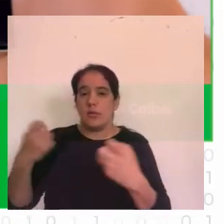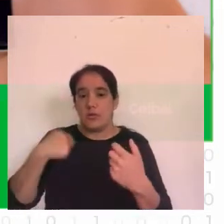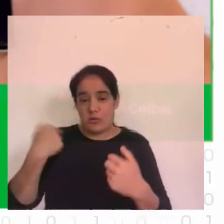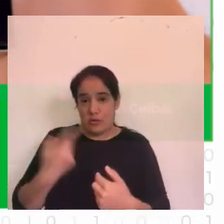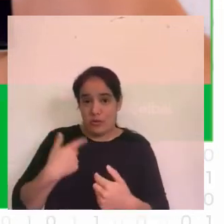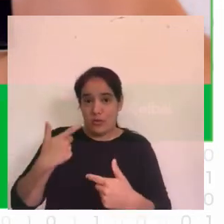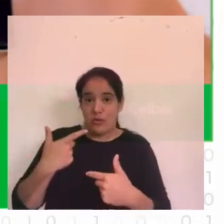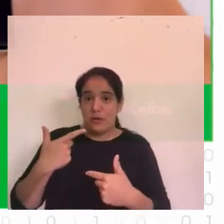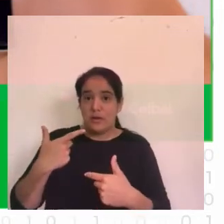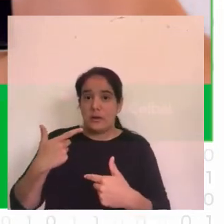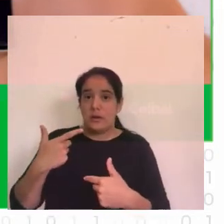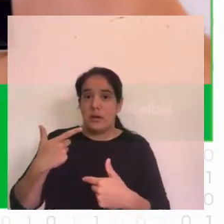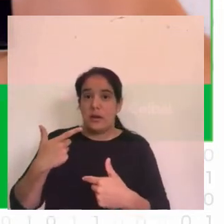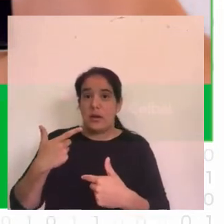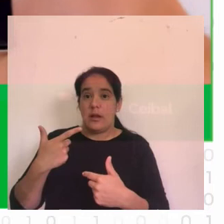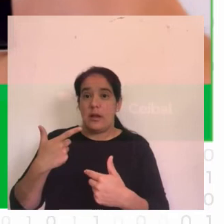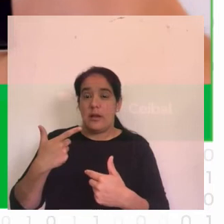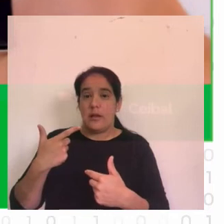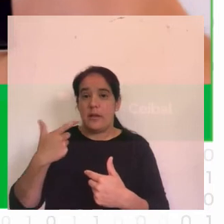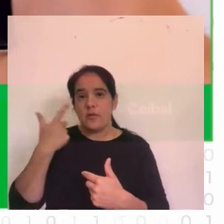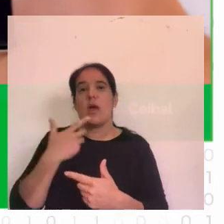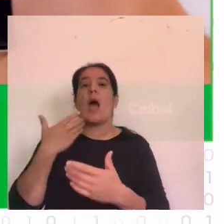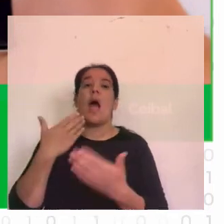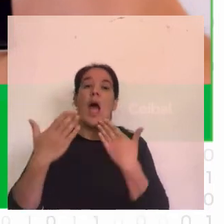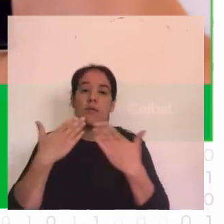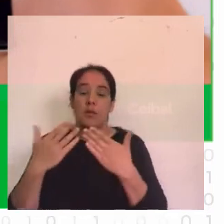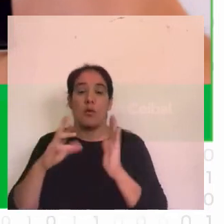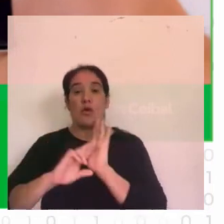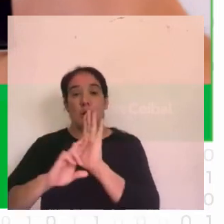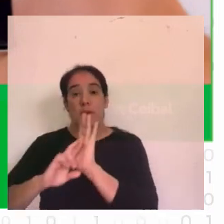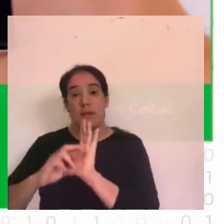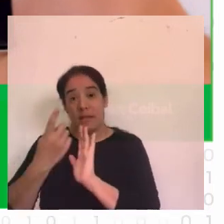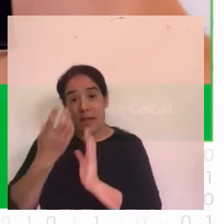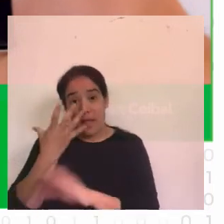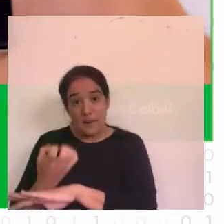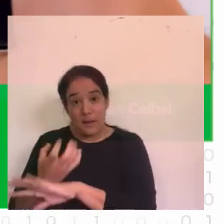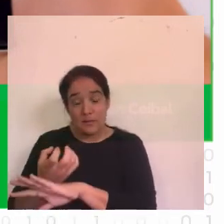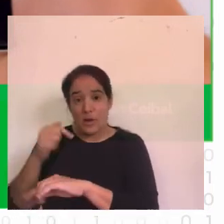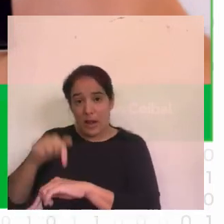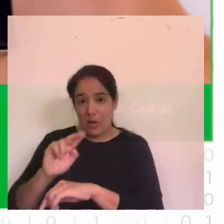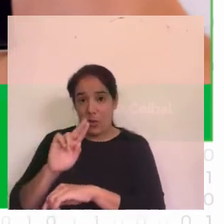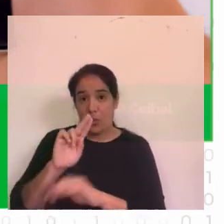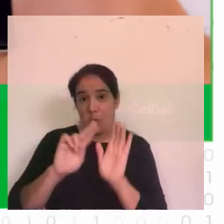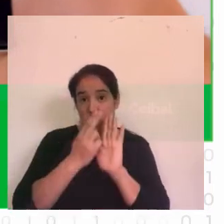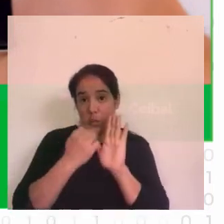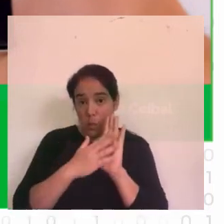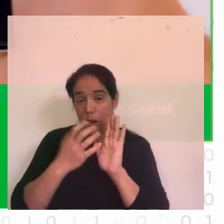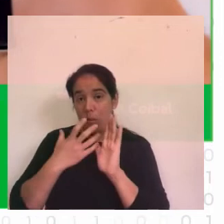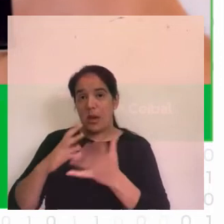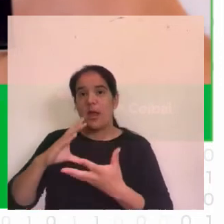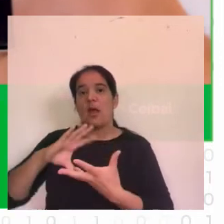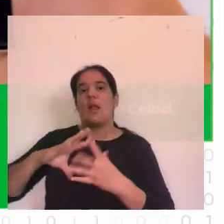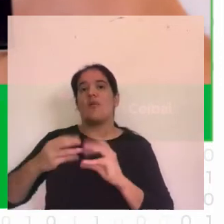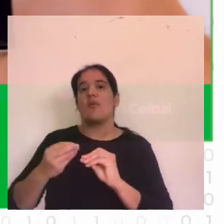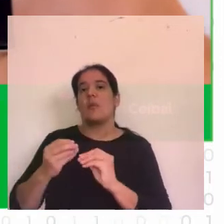proponernos apalancarnos un poco con los representantes de esas aplicaciones en Uruguay para proveerles módulos a través de APIs